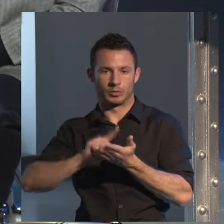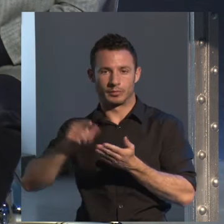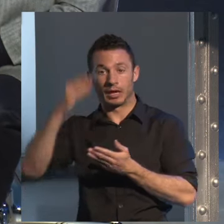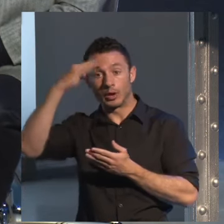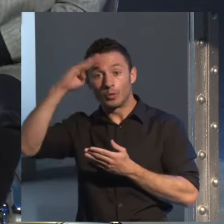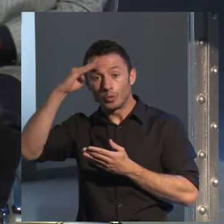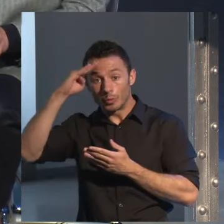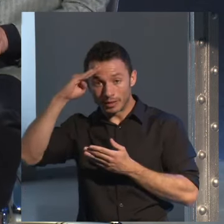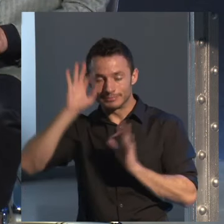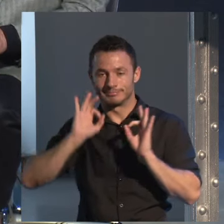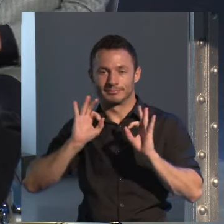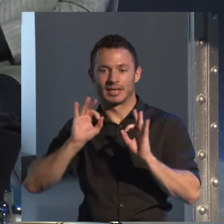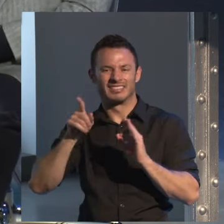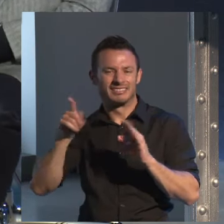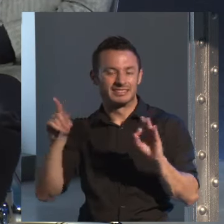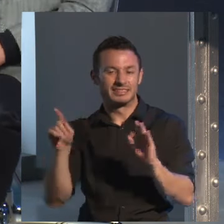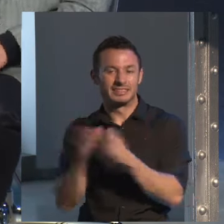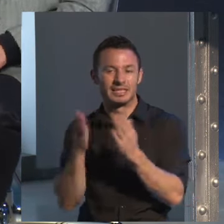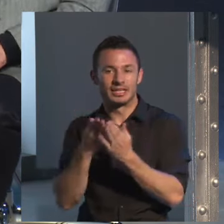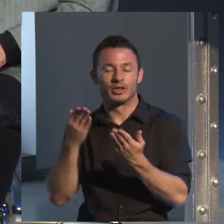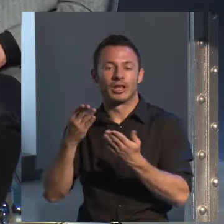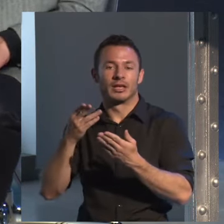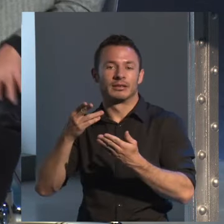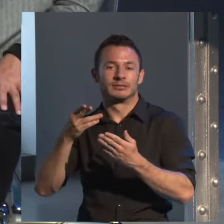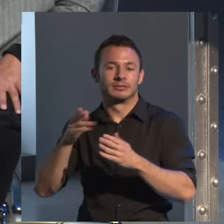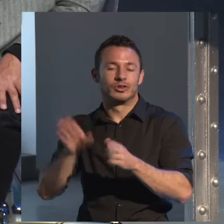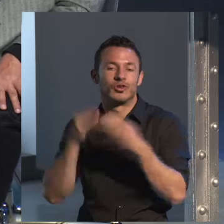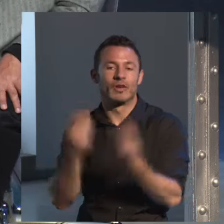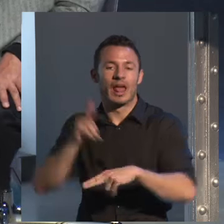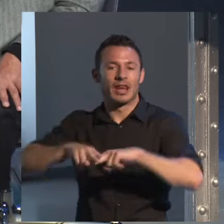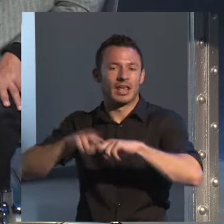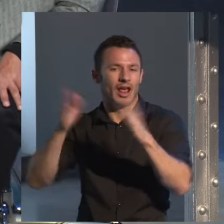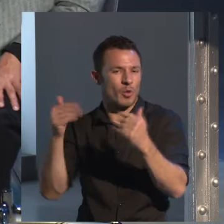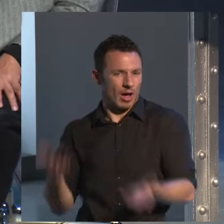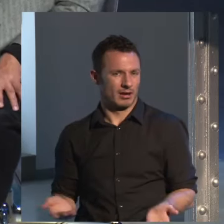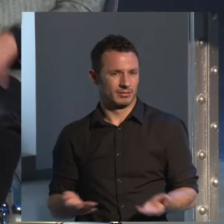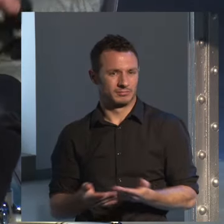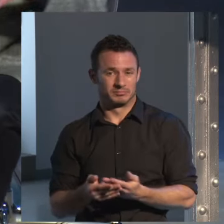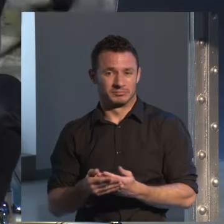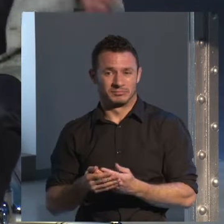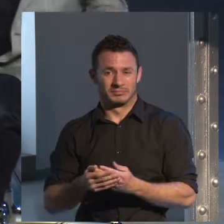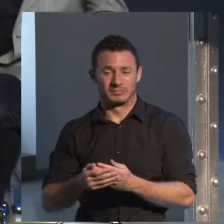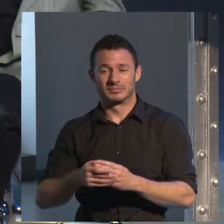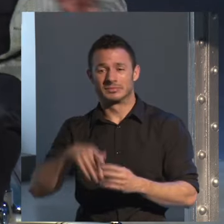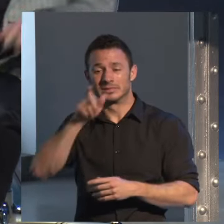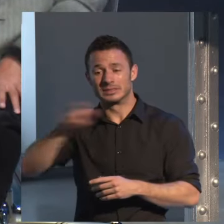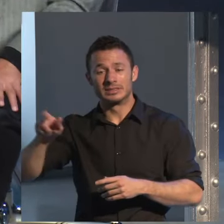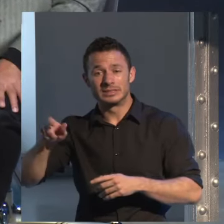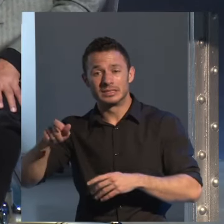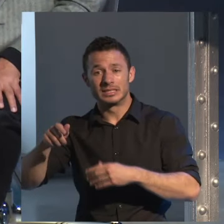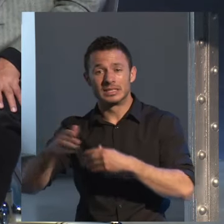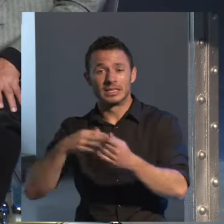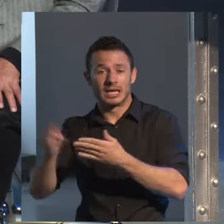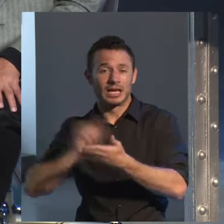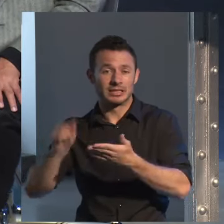policíacos, no hay escritores de novela negra. Hubo escritores anteriores a mí, hay algunos pocos,